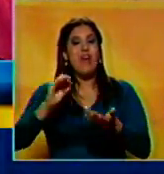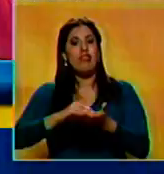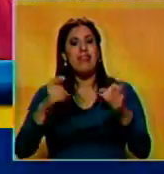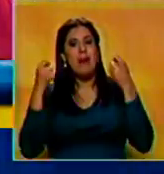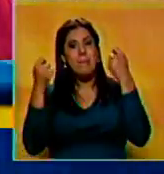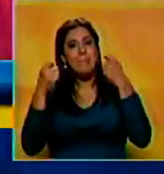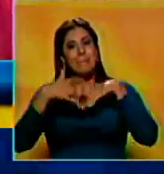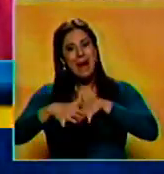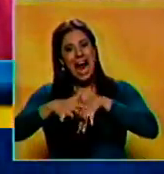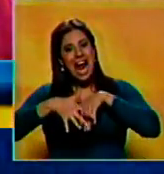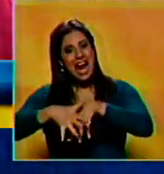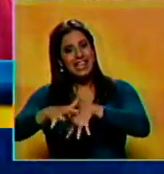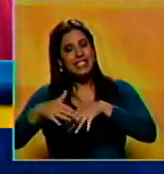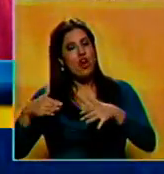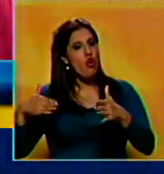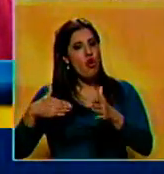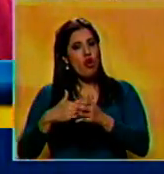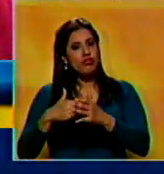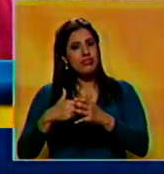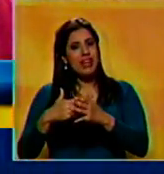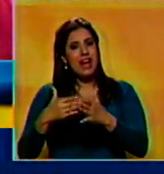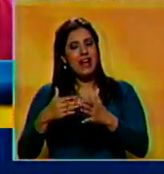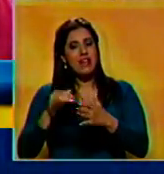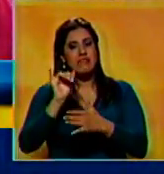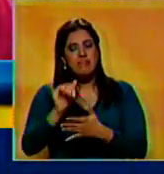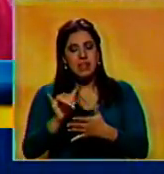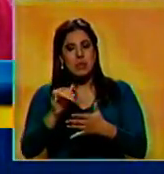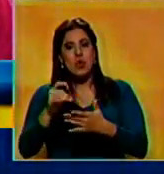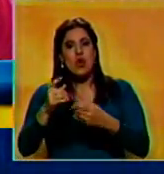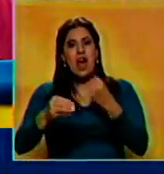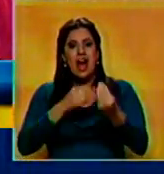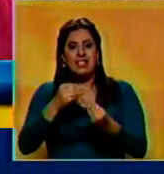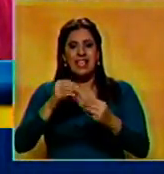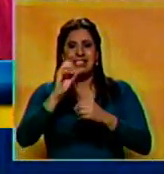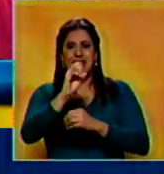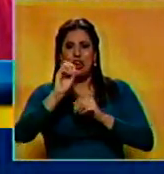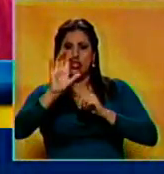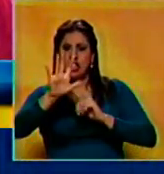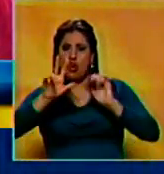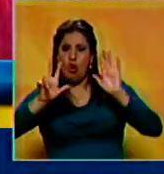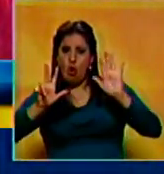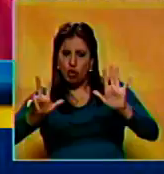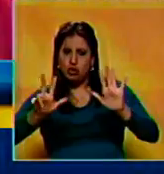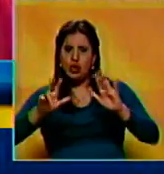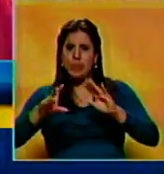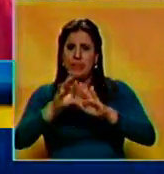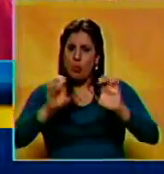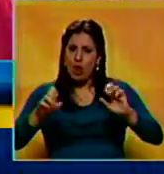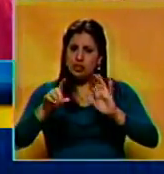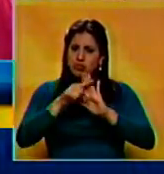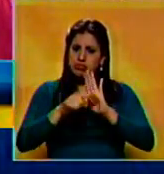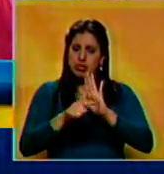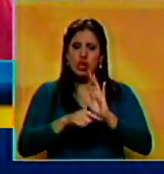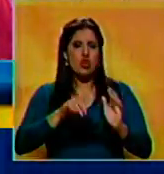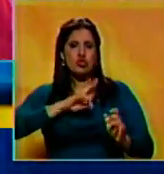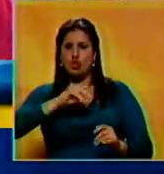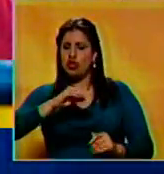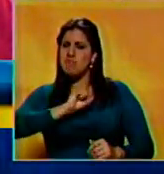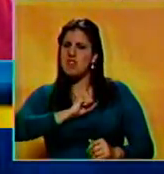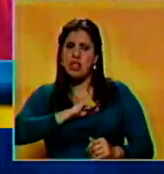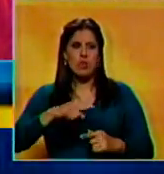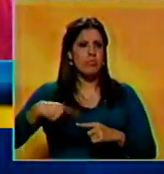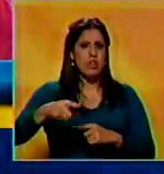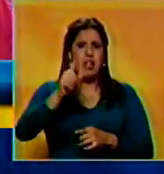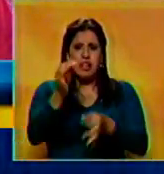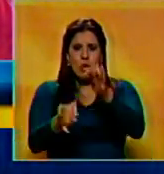una marcha convocada en contra de la sentencia 058 de educación. Nosotros no le vamos a tener miedo a esta sentencia del